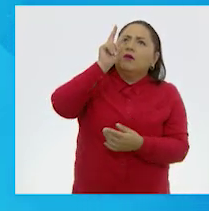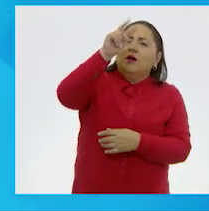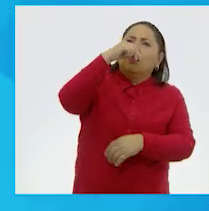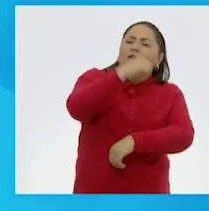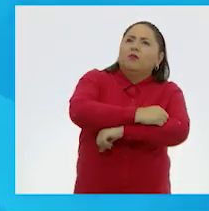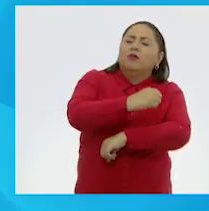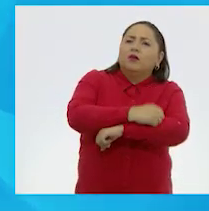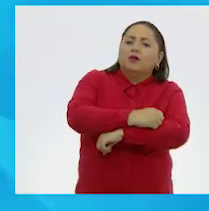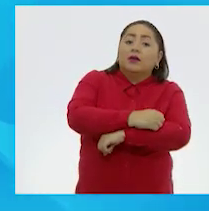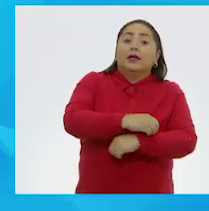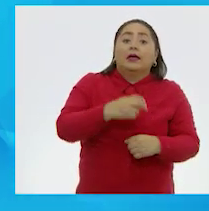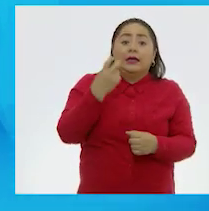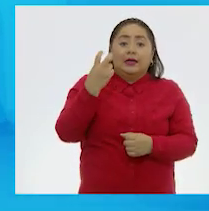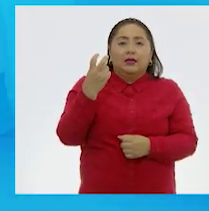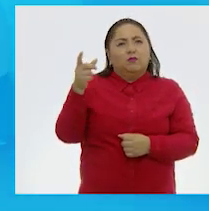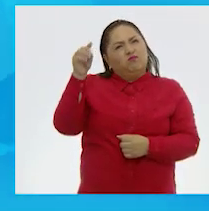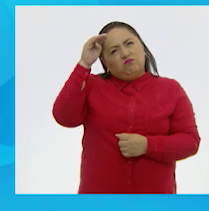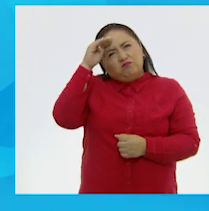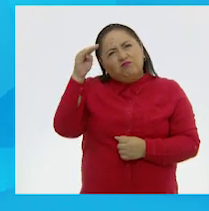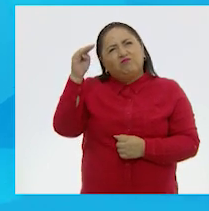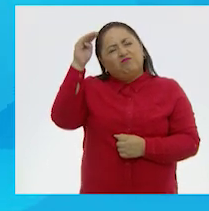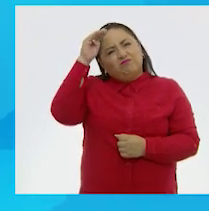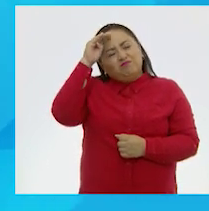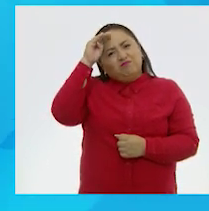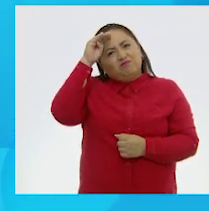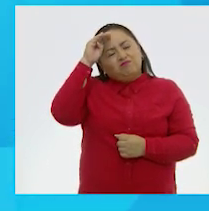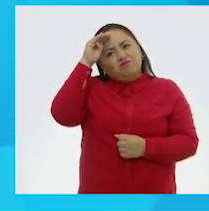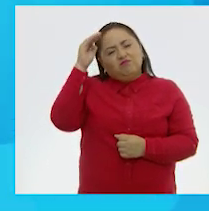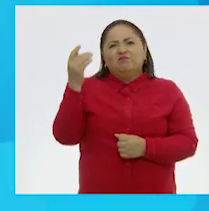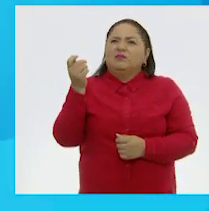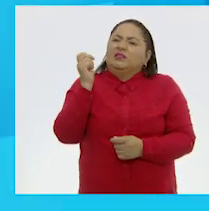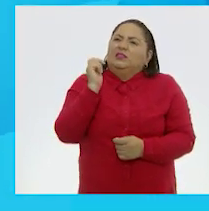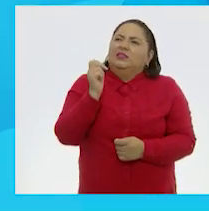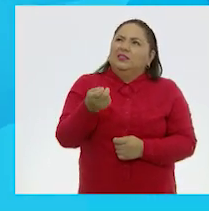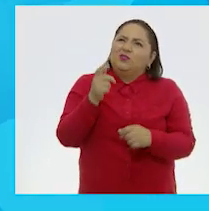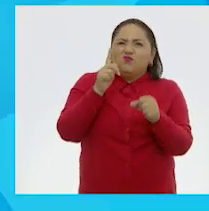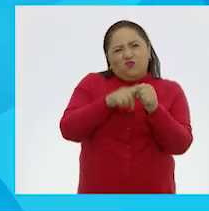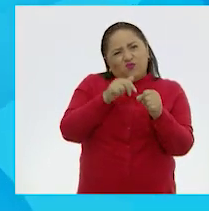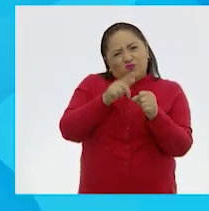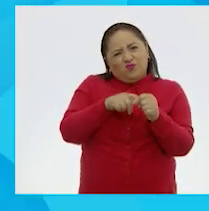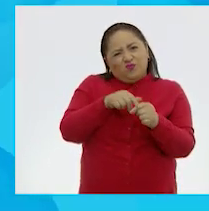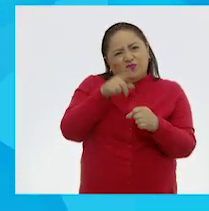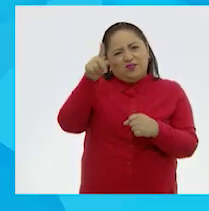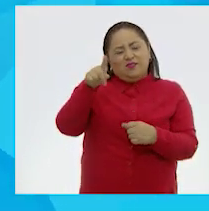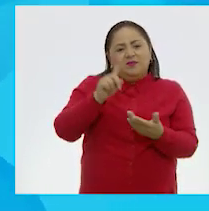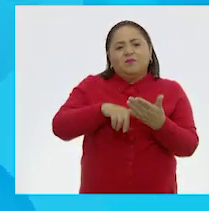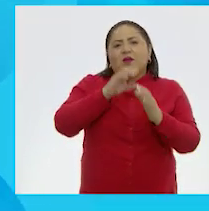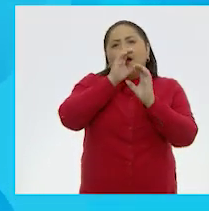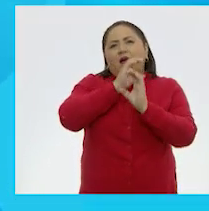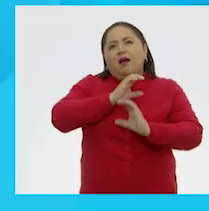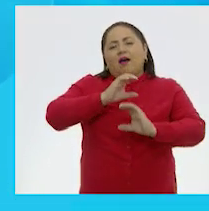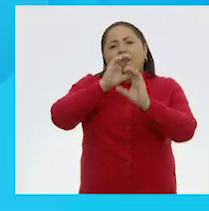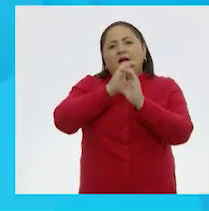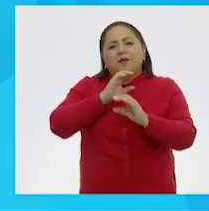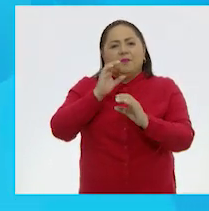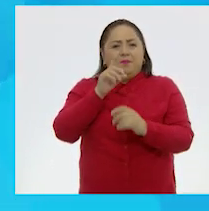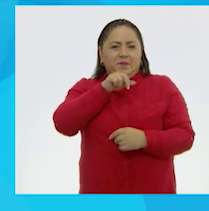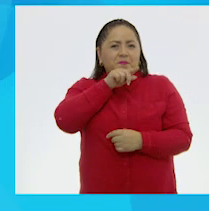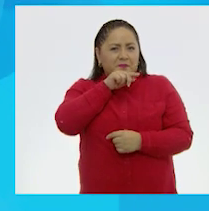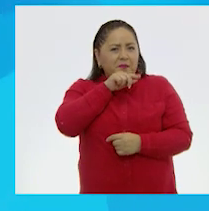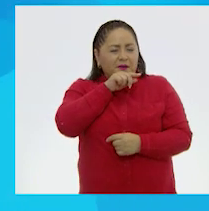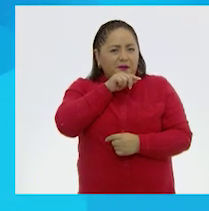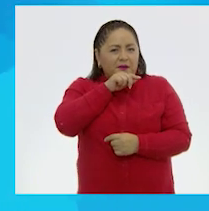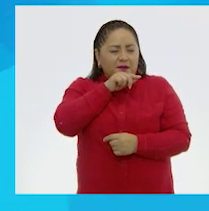Pajarito. Todo ese día pensó, ¿de qué color es el canto de los pájaros?